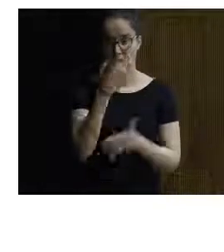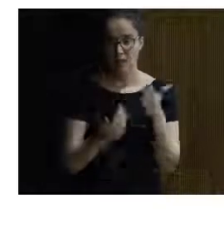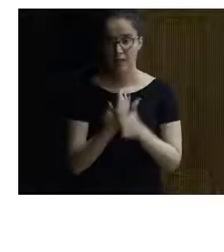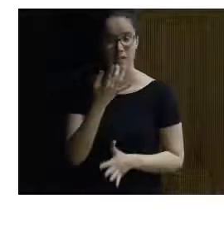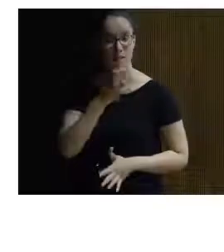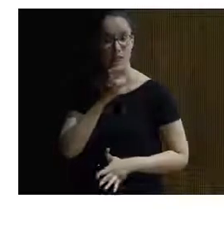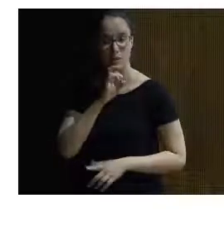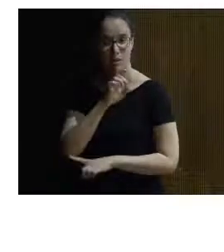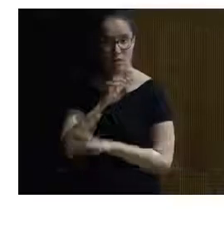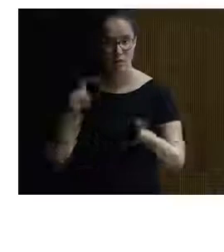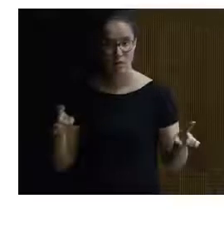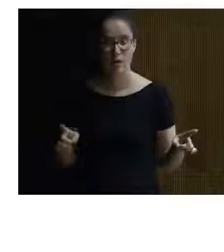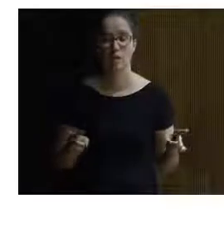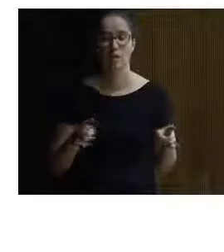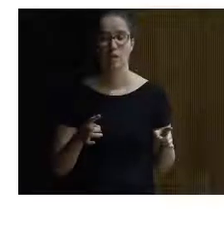dificultad,